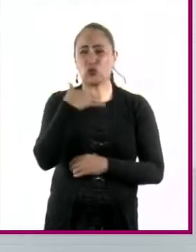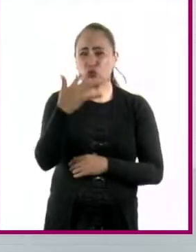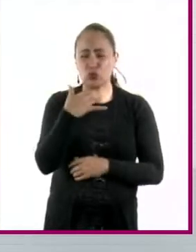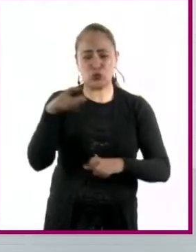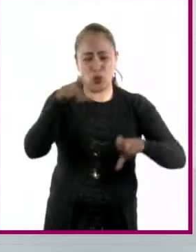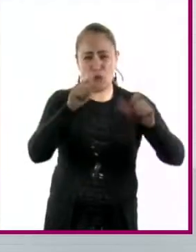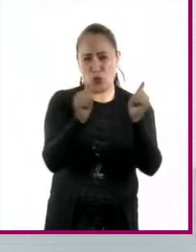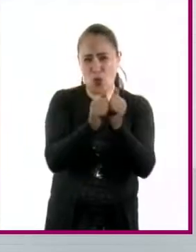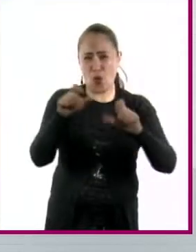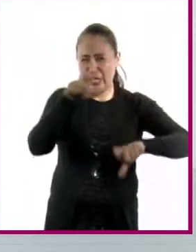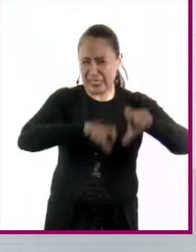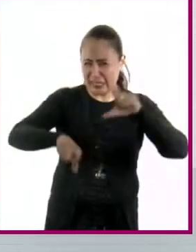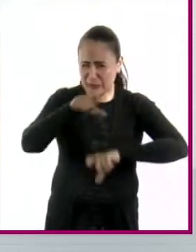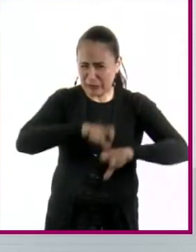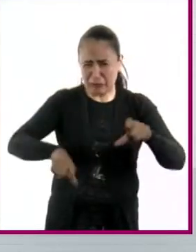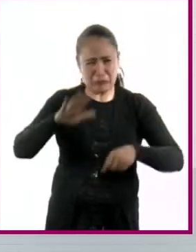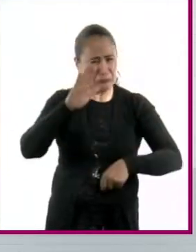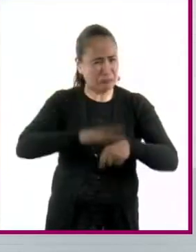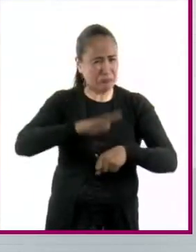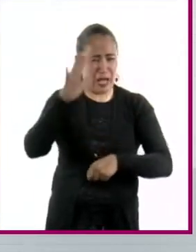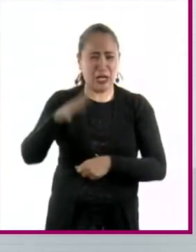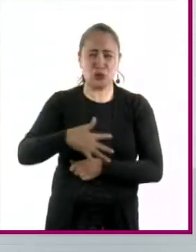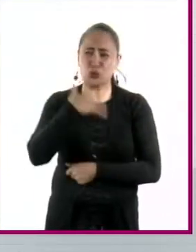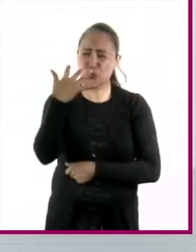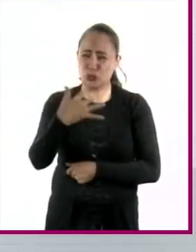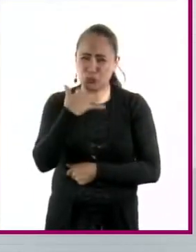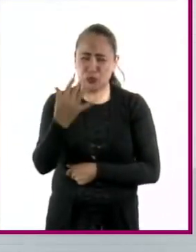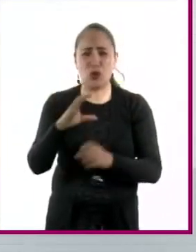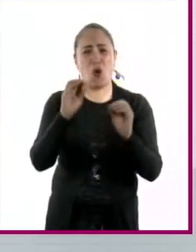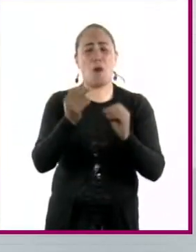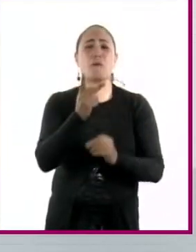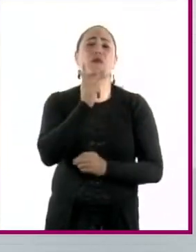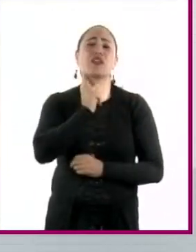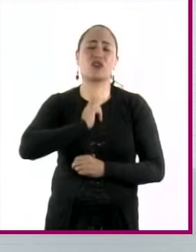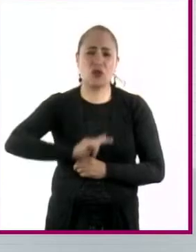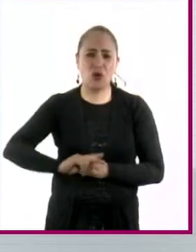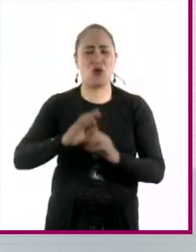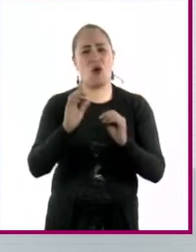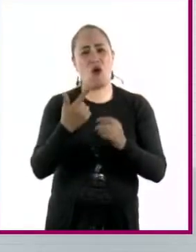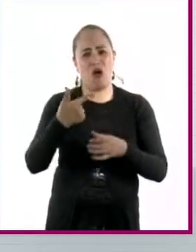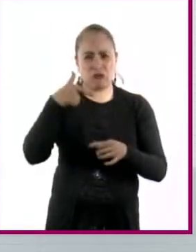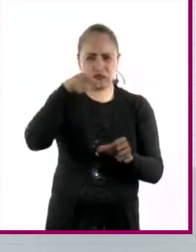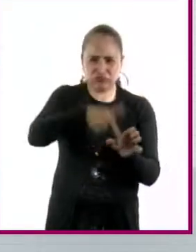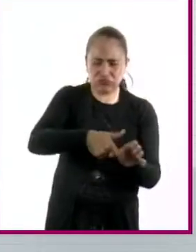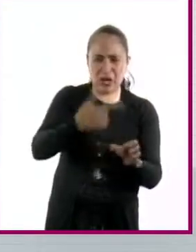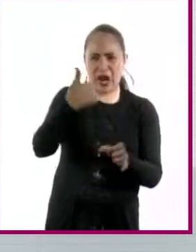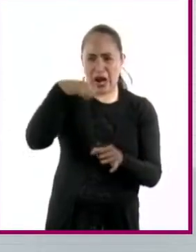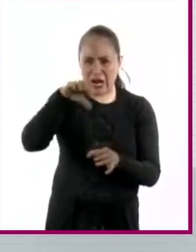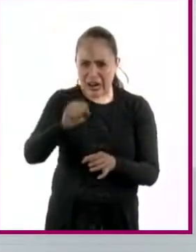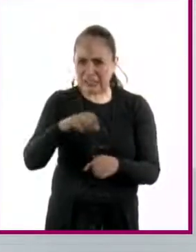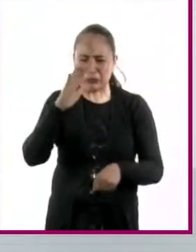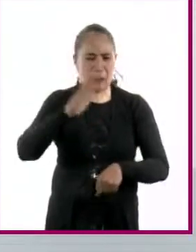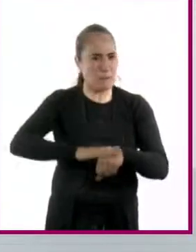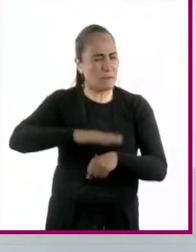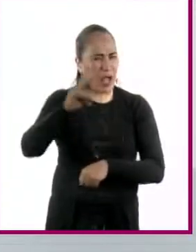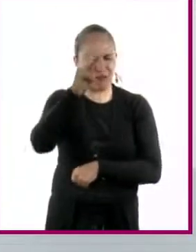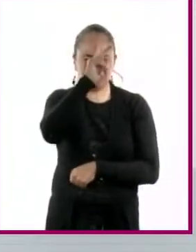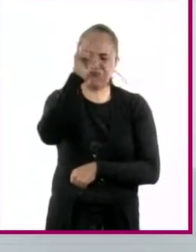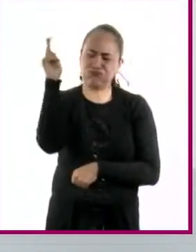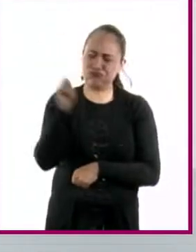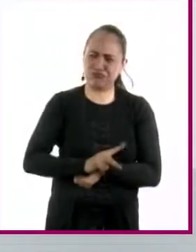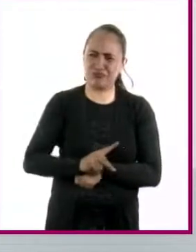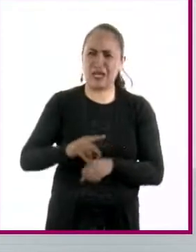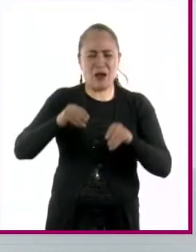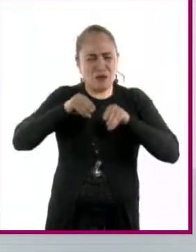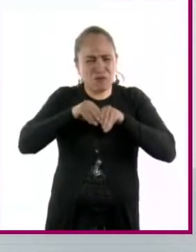mayor. Y si tienes este petróleo, gasolina, el aceite es tremendo y se puede extender por una superficie muy